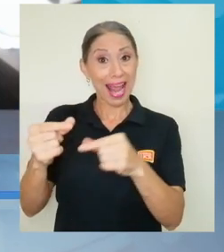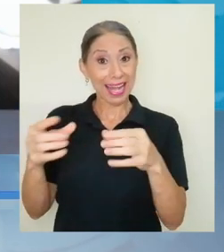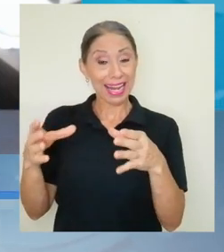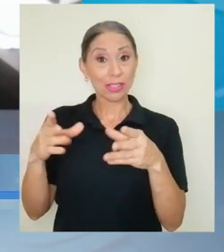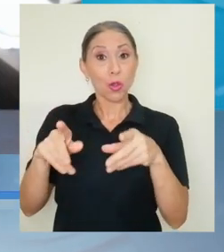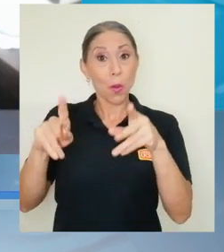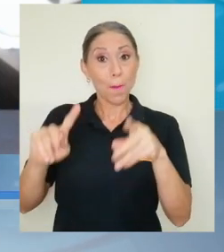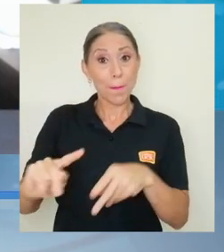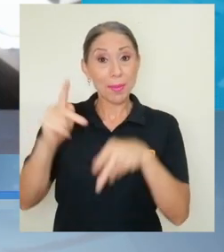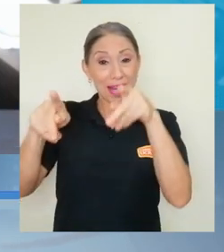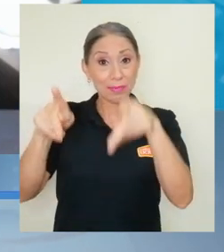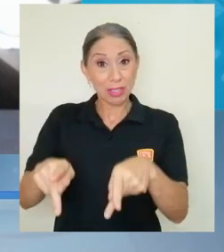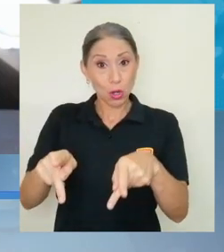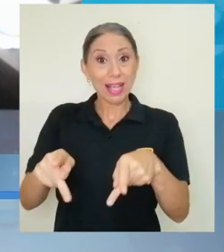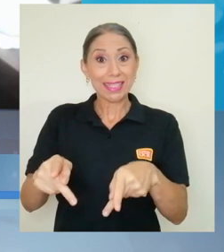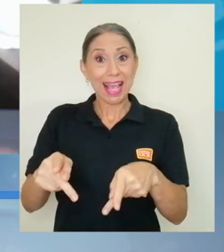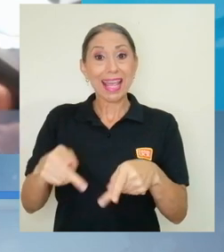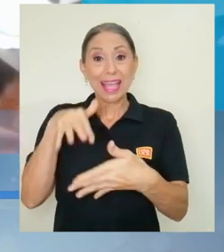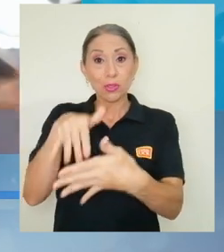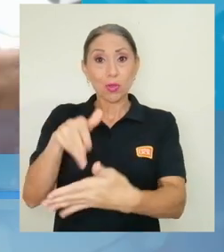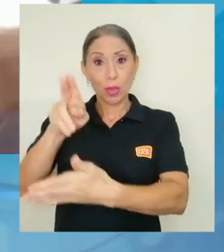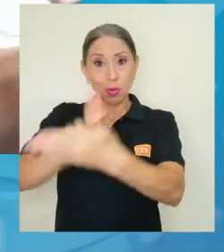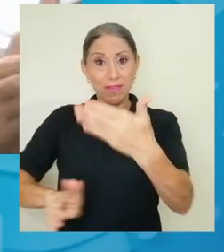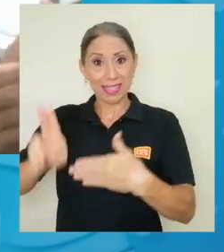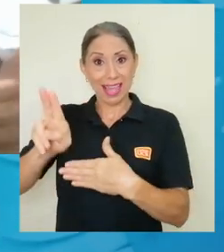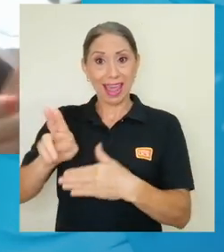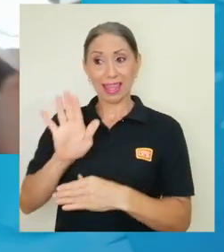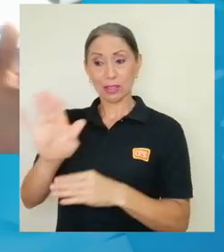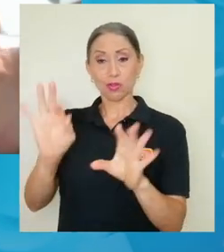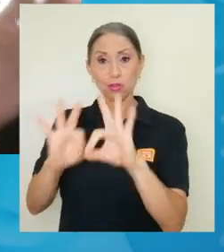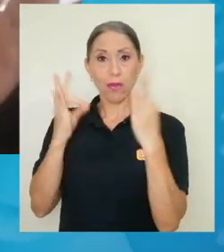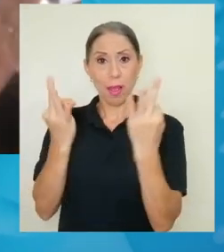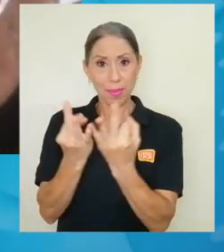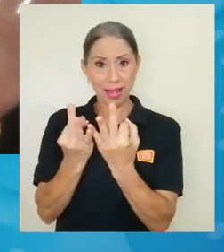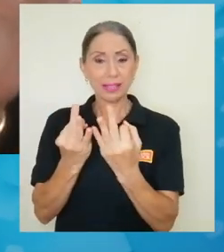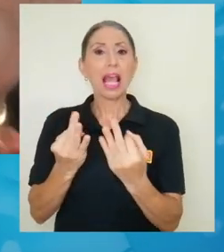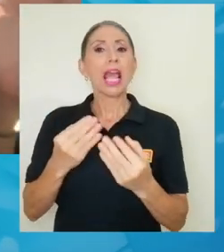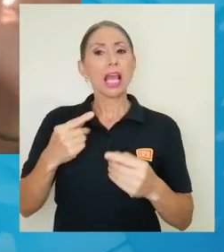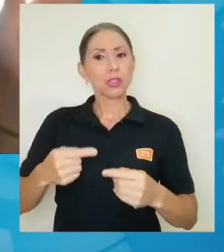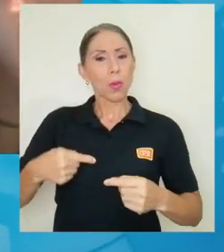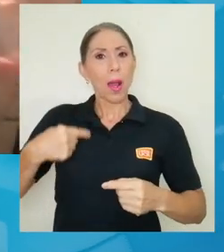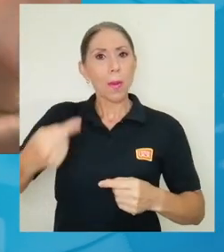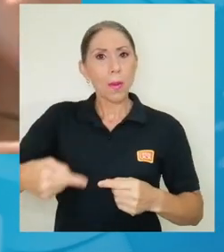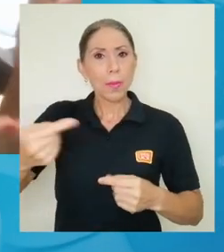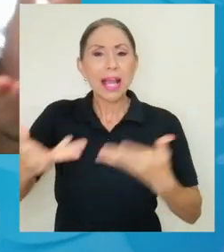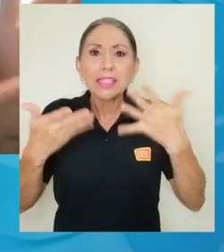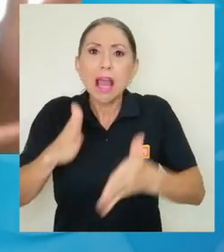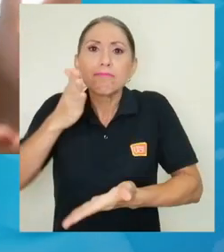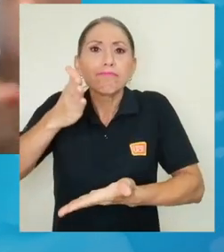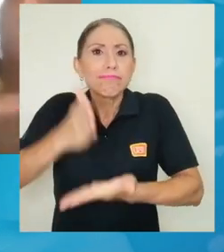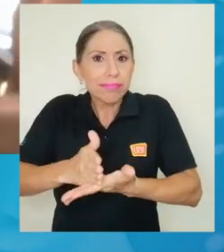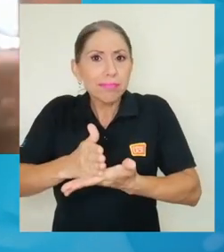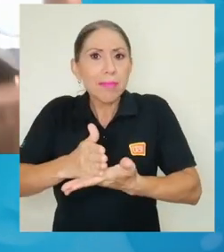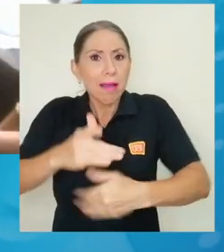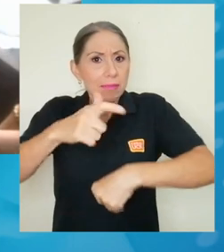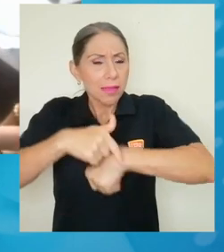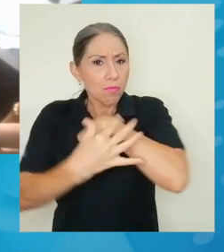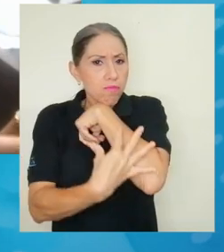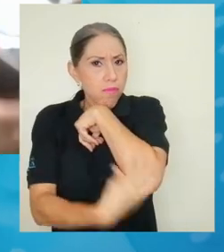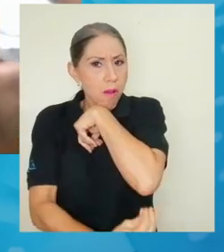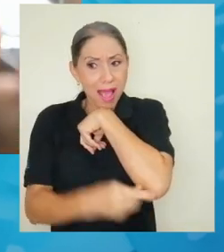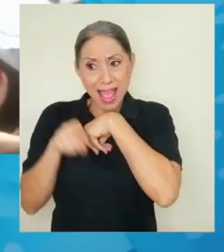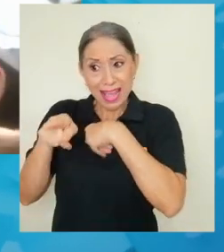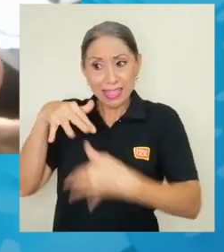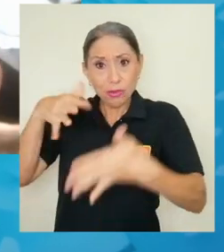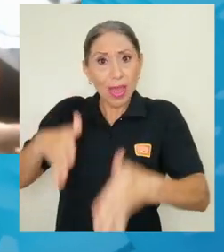superior en sus hogares. Y esto va generando un ciclo y va rompiendo con ese ciclo de la pobreza, porque ese estudiante que ya